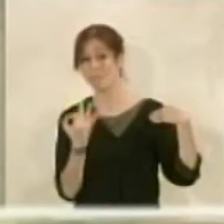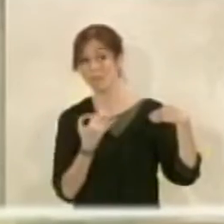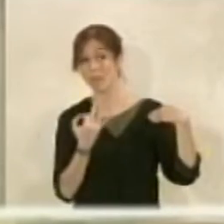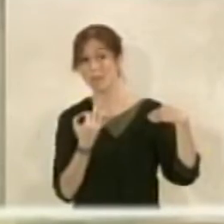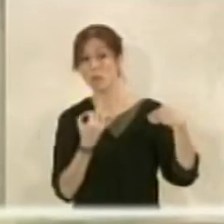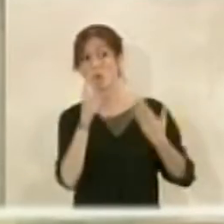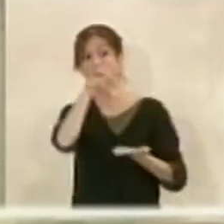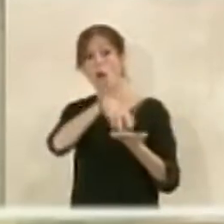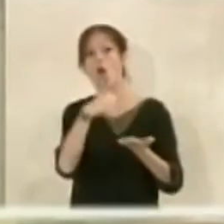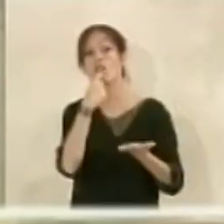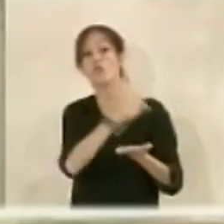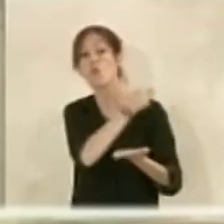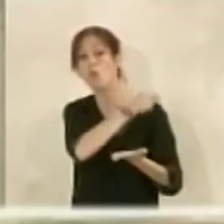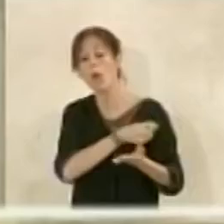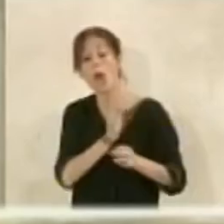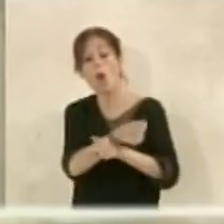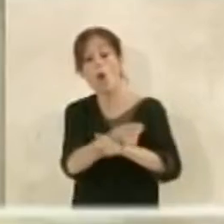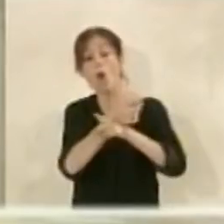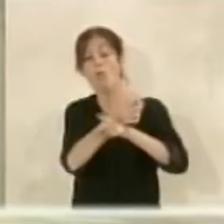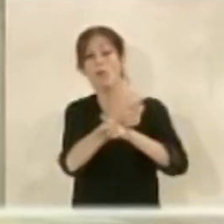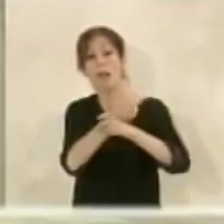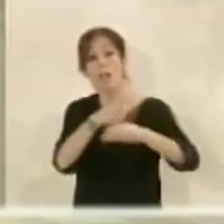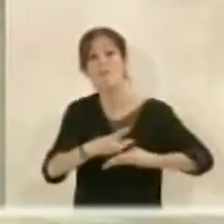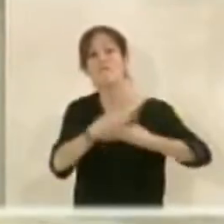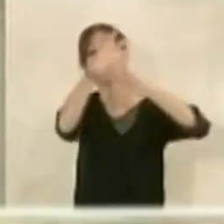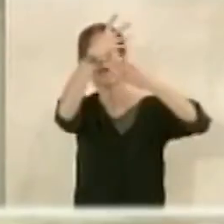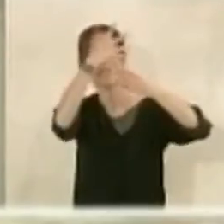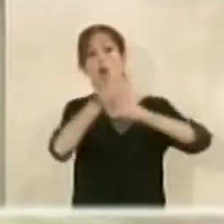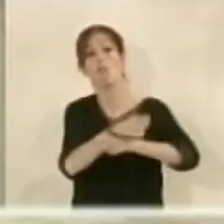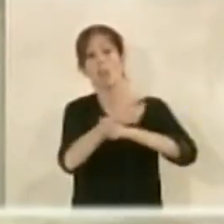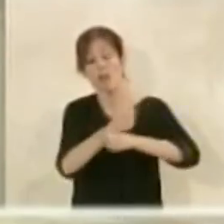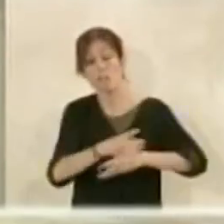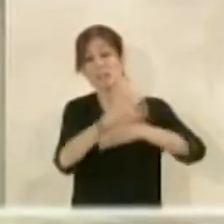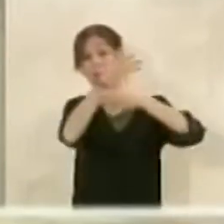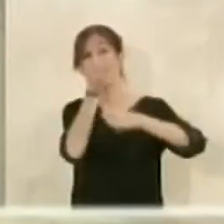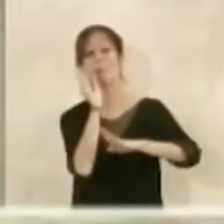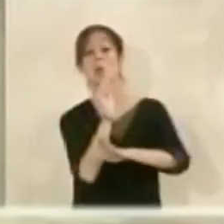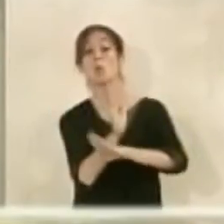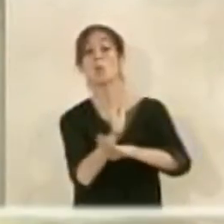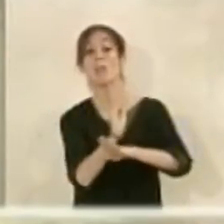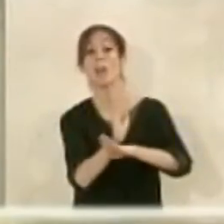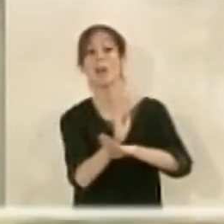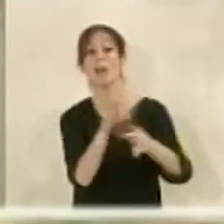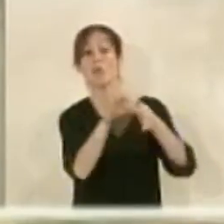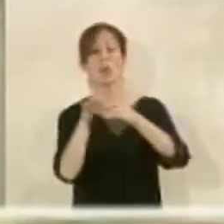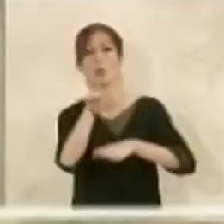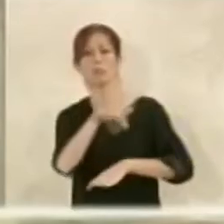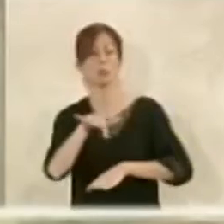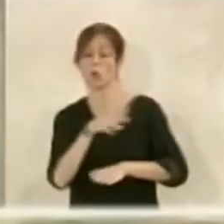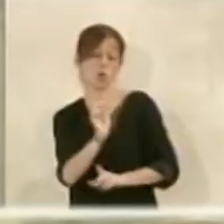señores de la Cruz Roja de que haga una fachada de obligarle a que haga una fachada que conserve la estética del entorno no